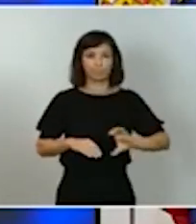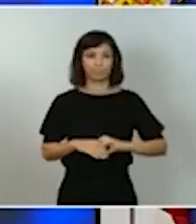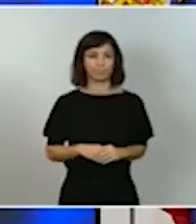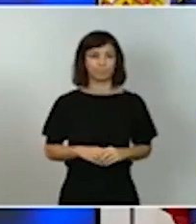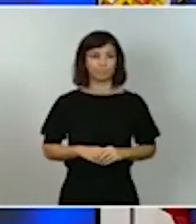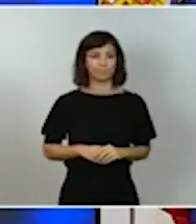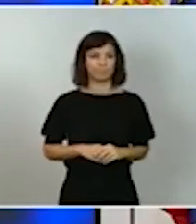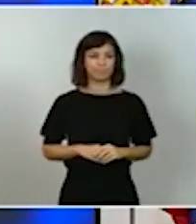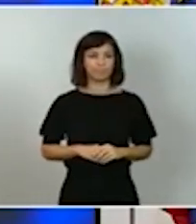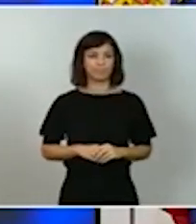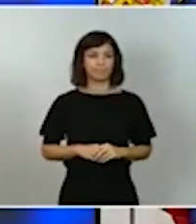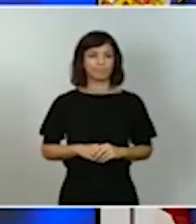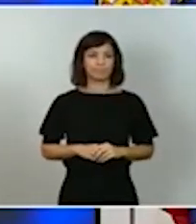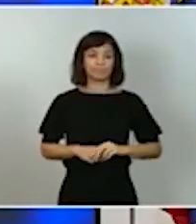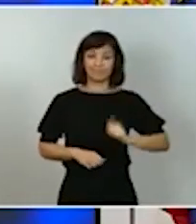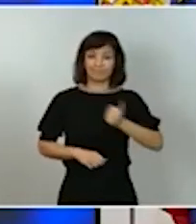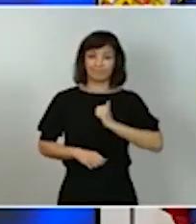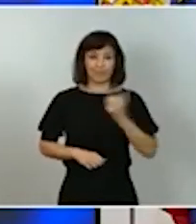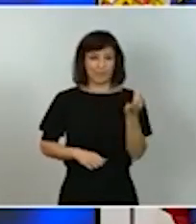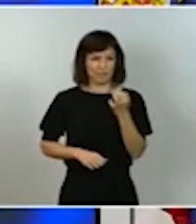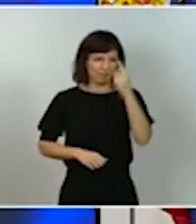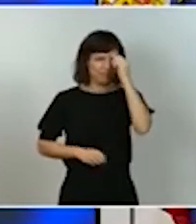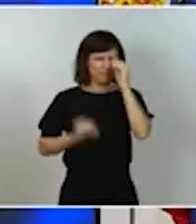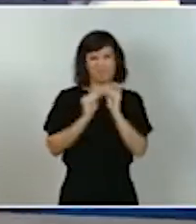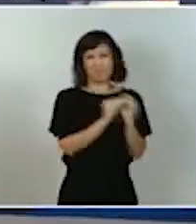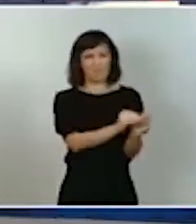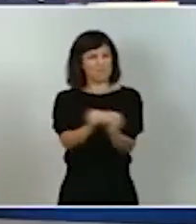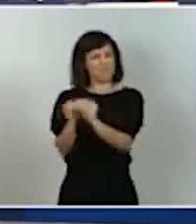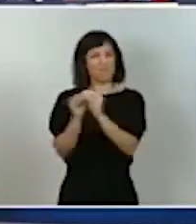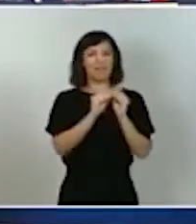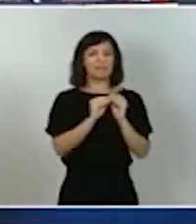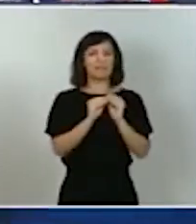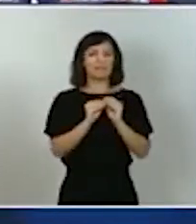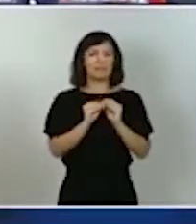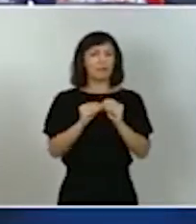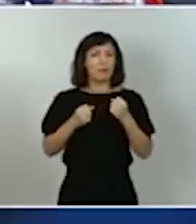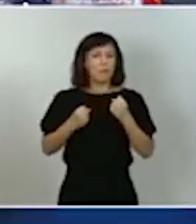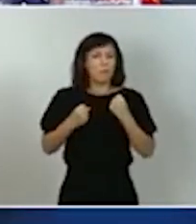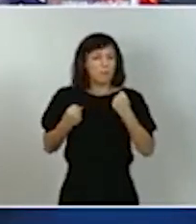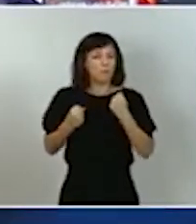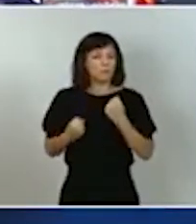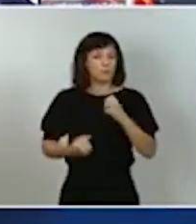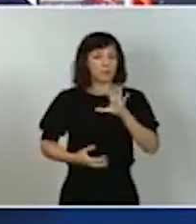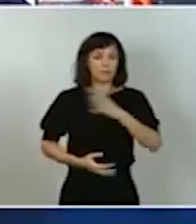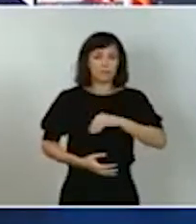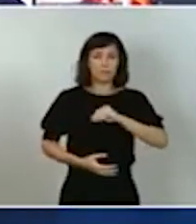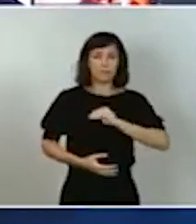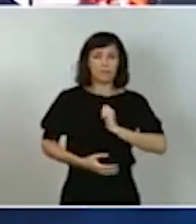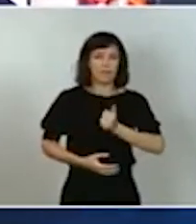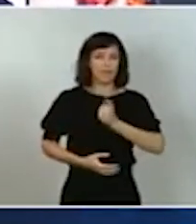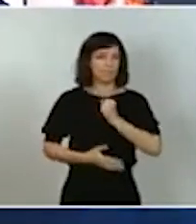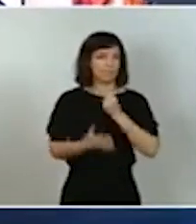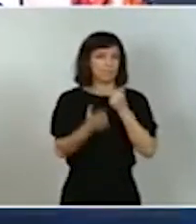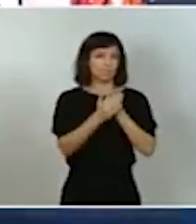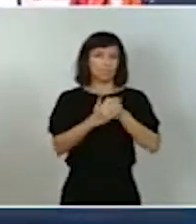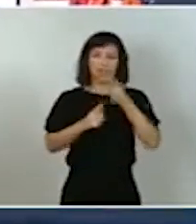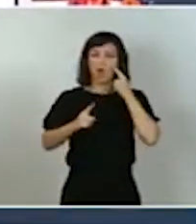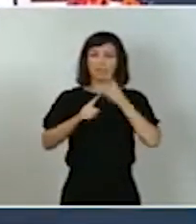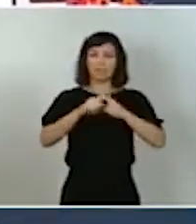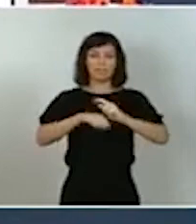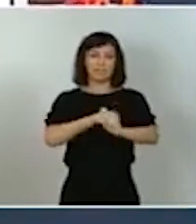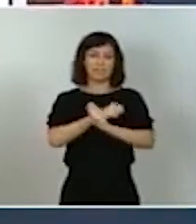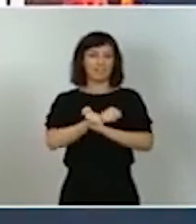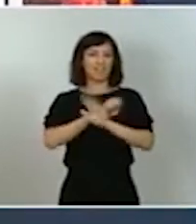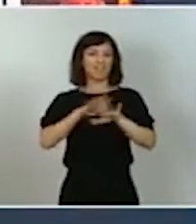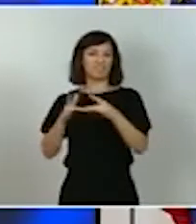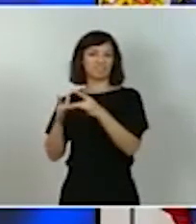estoy convencido de que estamos todos de acuerdo en ello debemos aprovechar el enorme potencial de nuestro país para posicionarnos estratégicamente como líderes de la